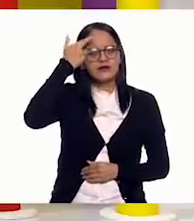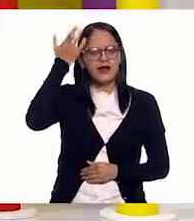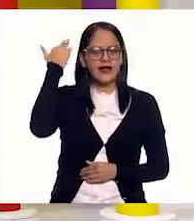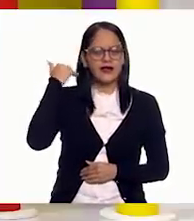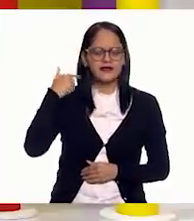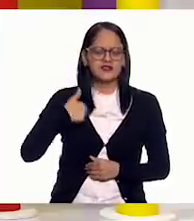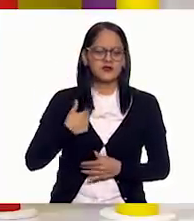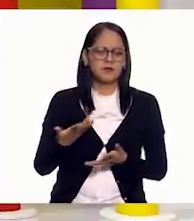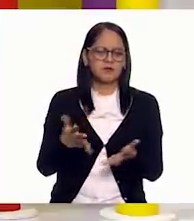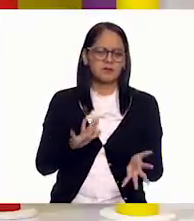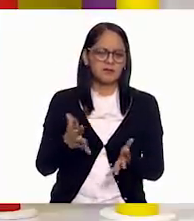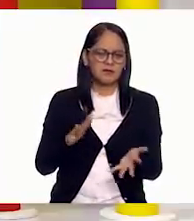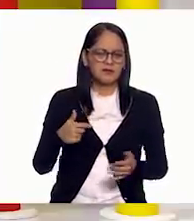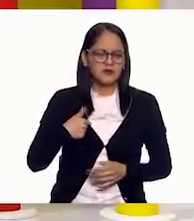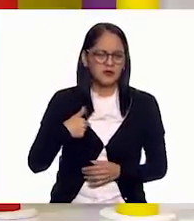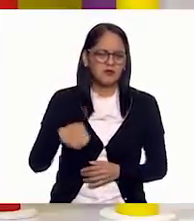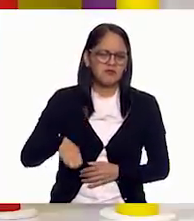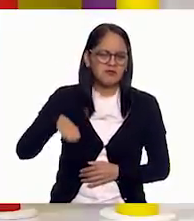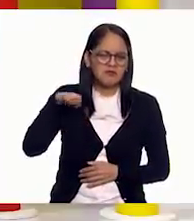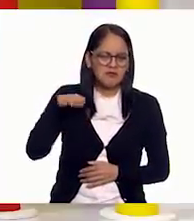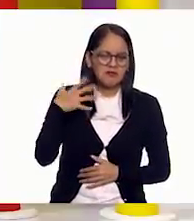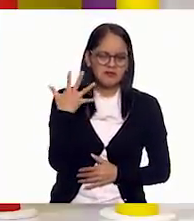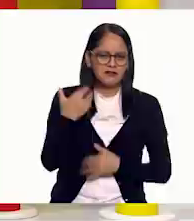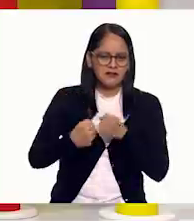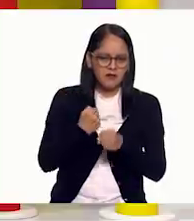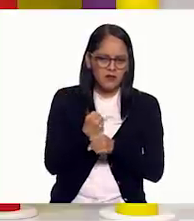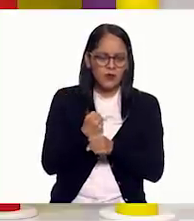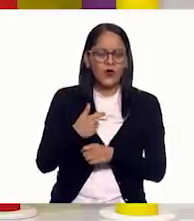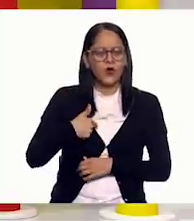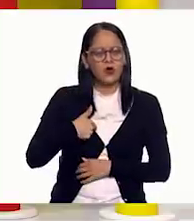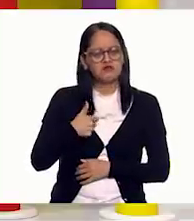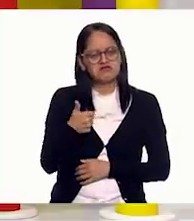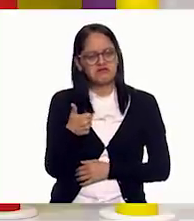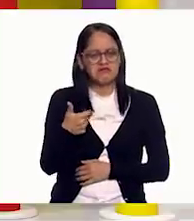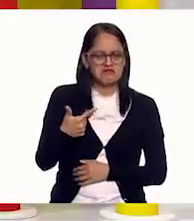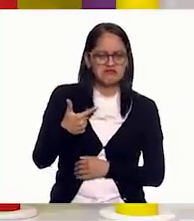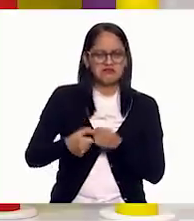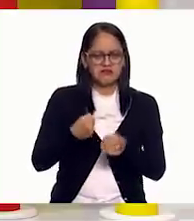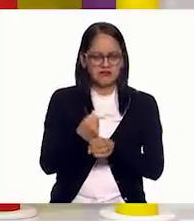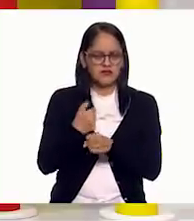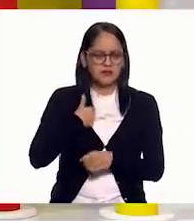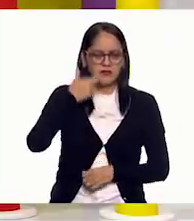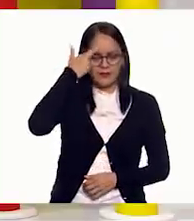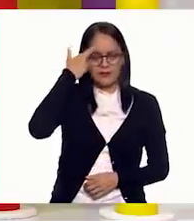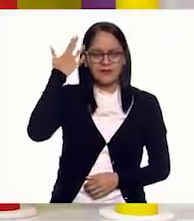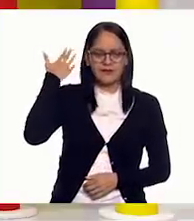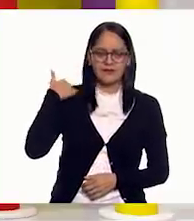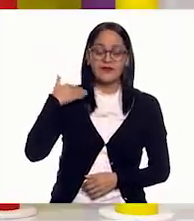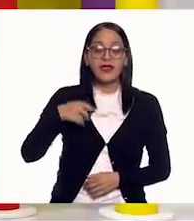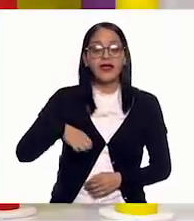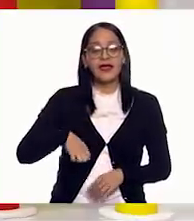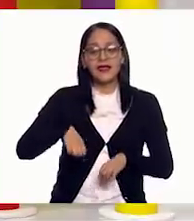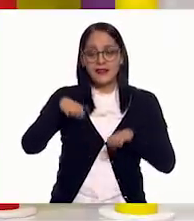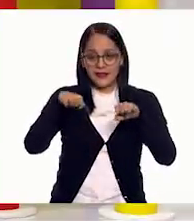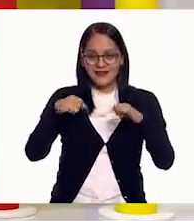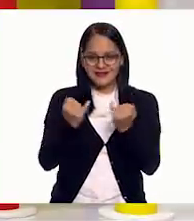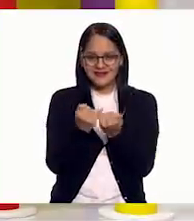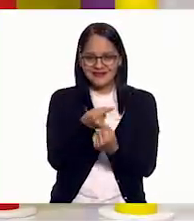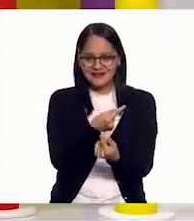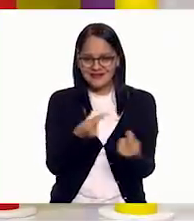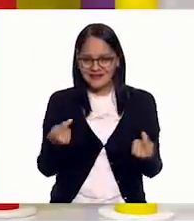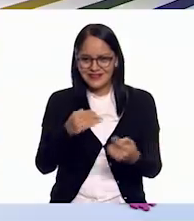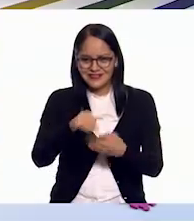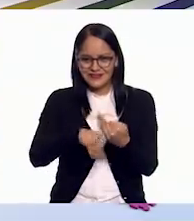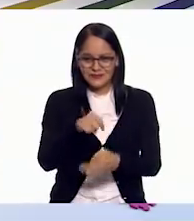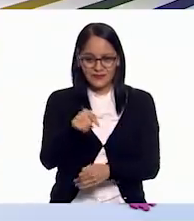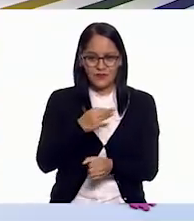tenía aproximadamente 5, 6 o 7 años, que son las edades en las que en este momento se encuentran las niñas y los